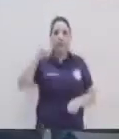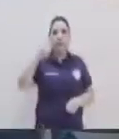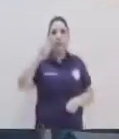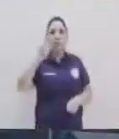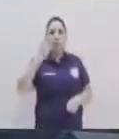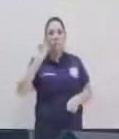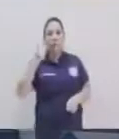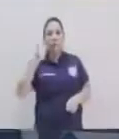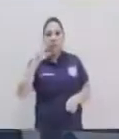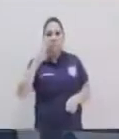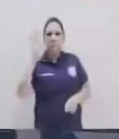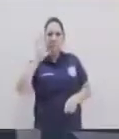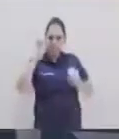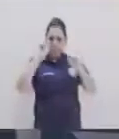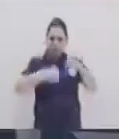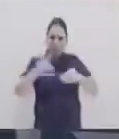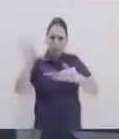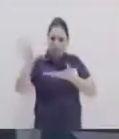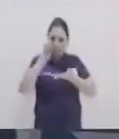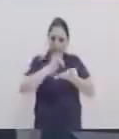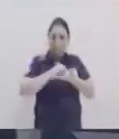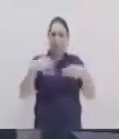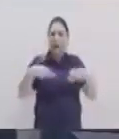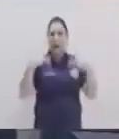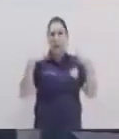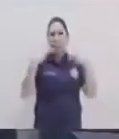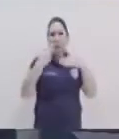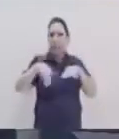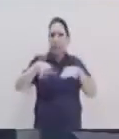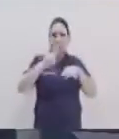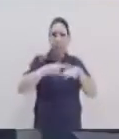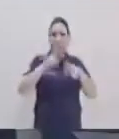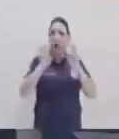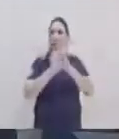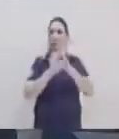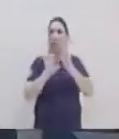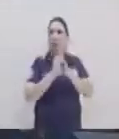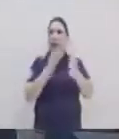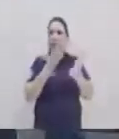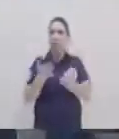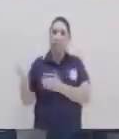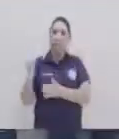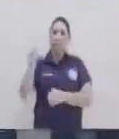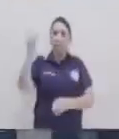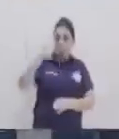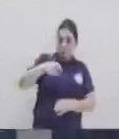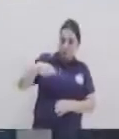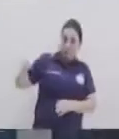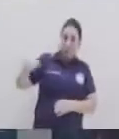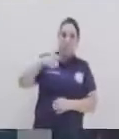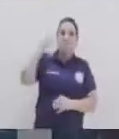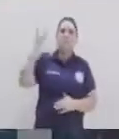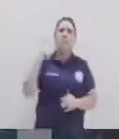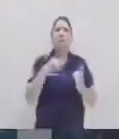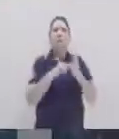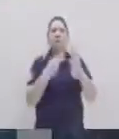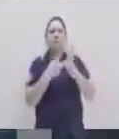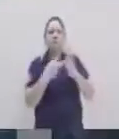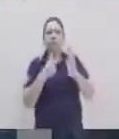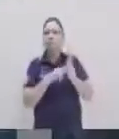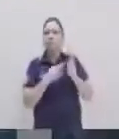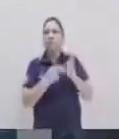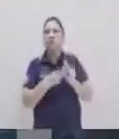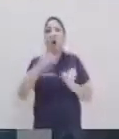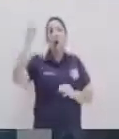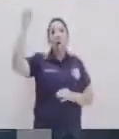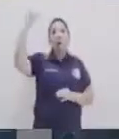podemos ver que se aplica en la vida cotidiana. Como por ejemplo, en esta forma es como los focos